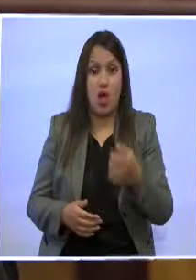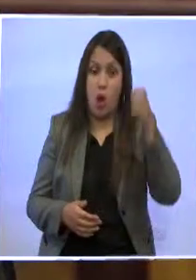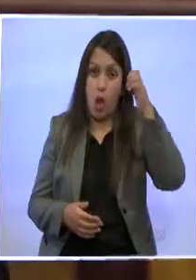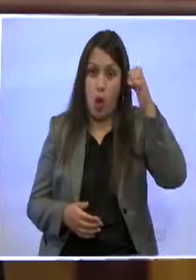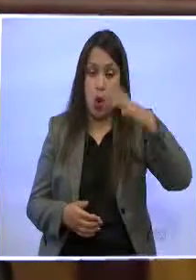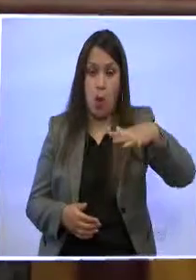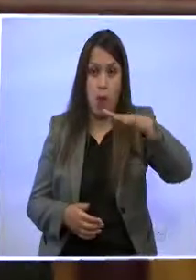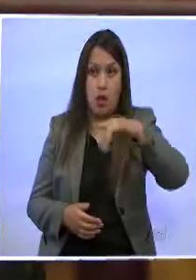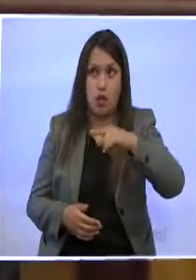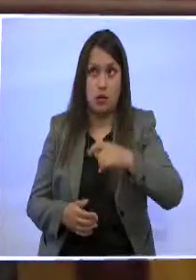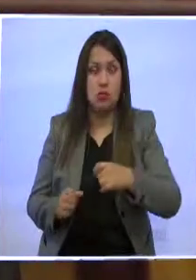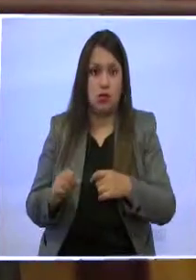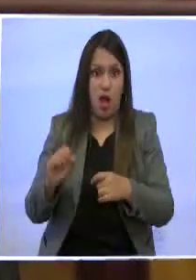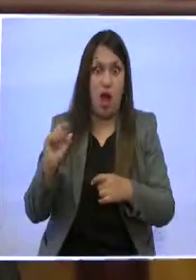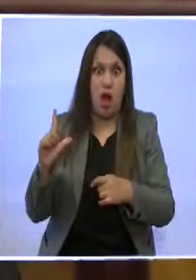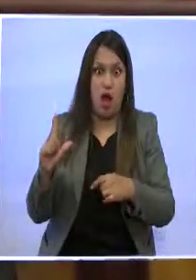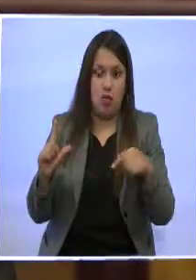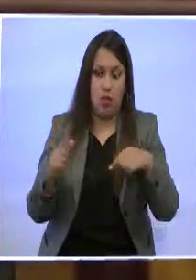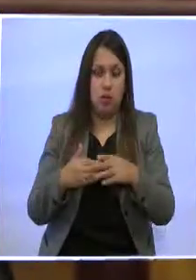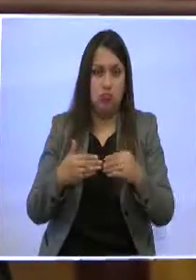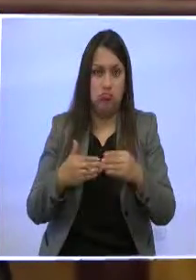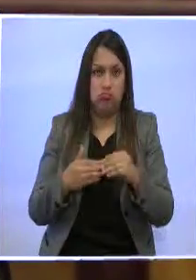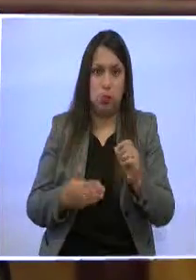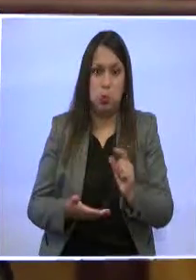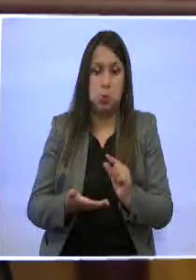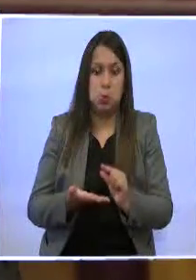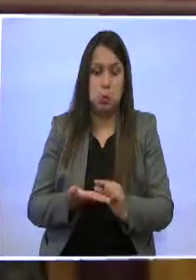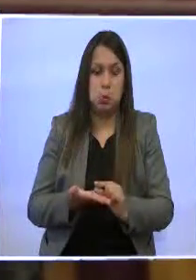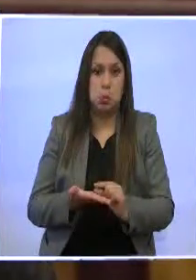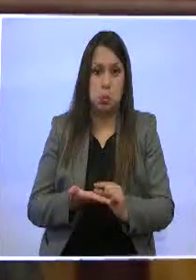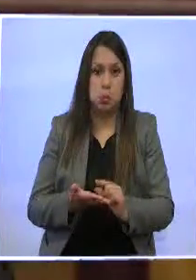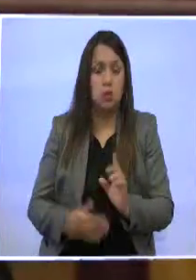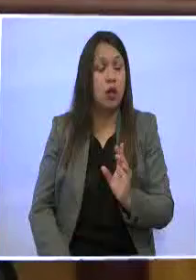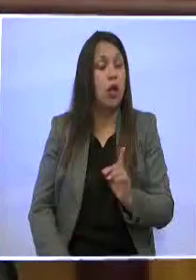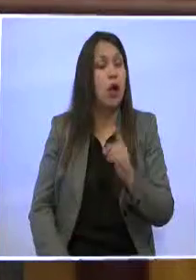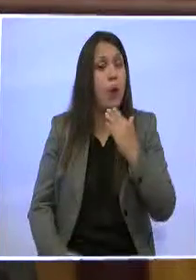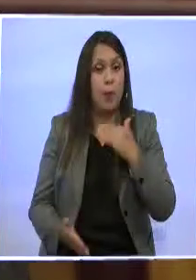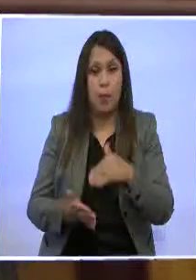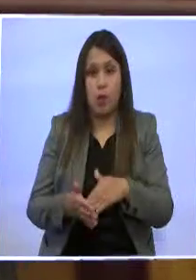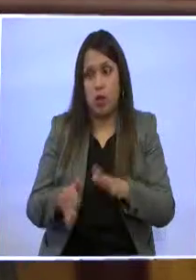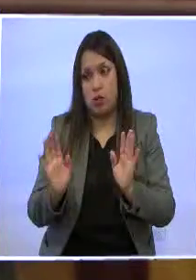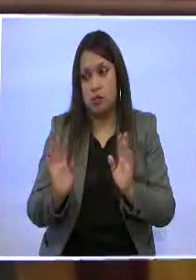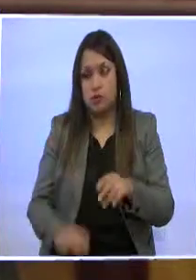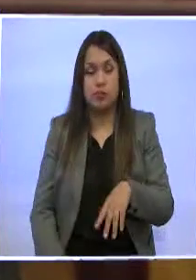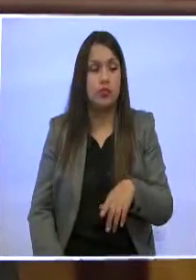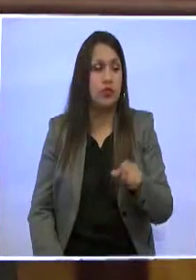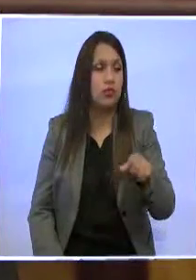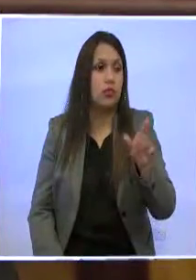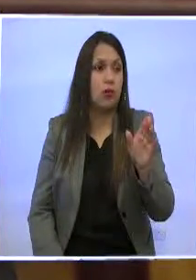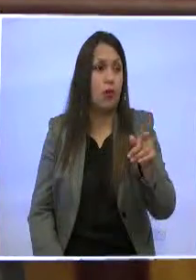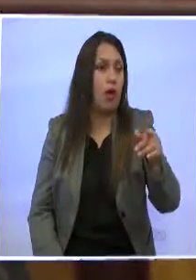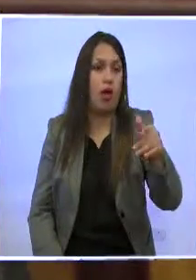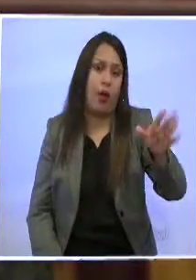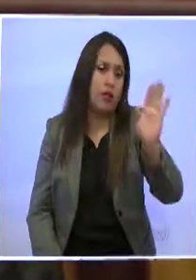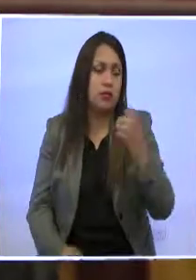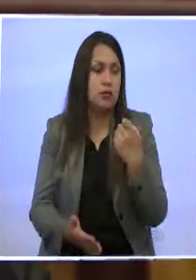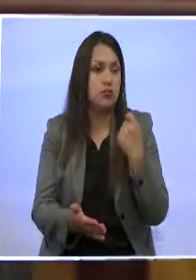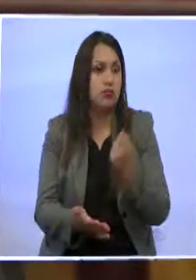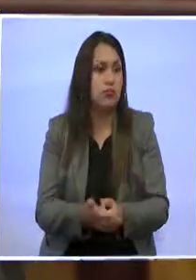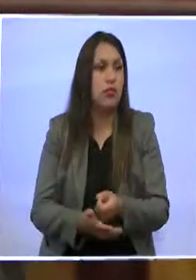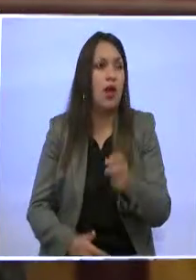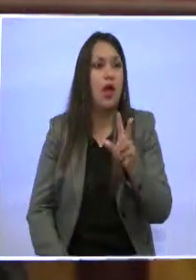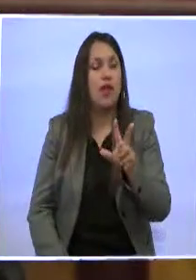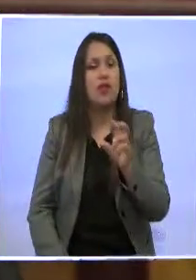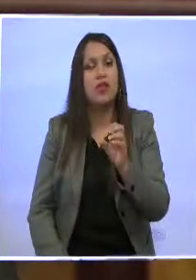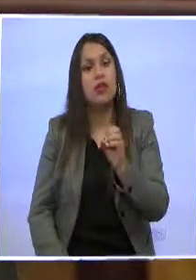decir? Cuando usted hace tres años cotizó algo que, por decirle algo, eran 30 mil euros, eso significaba 45